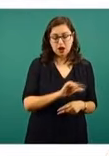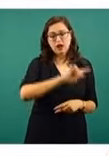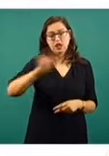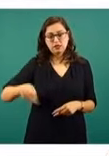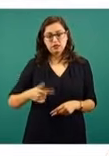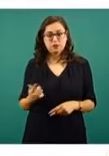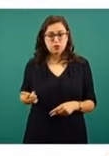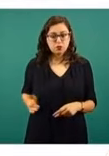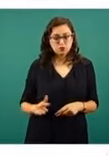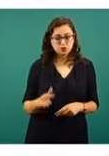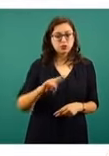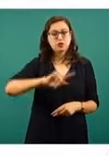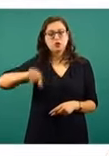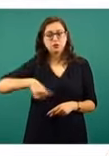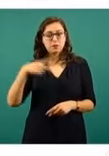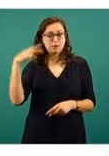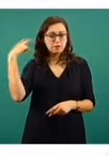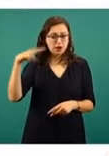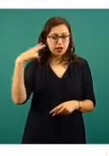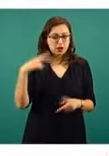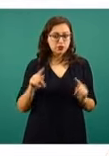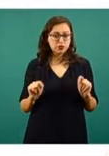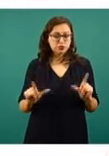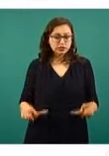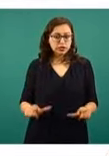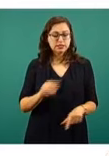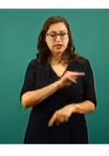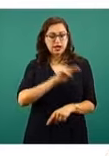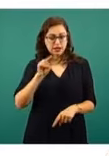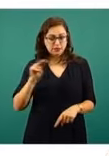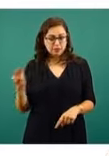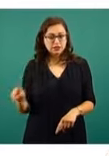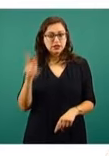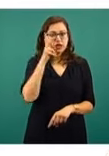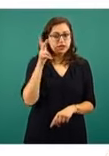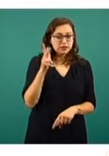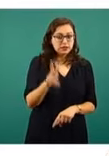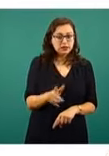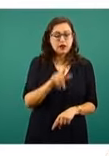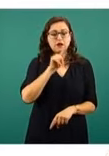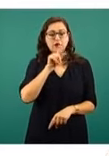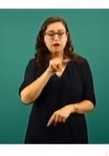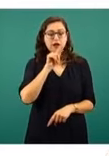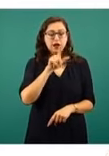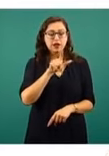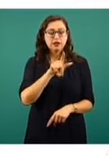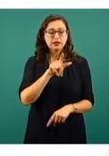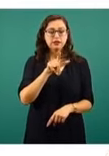Guanajuato, Veracruz, Tlaxcala, Michoacán, Hidalgo, Jalisco,